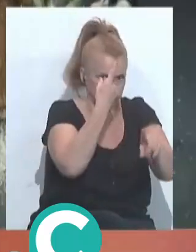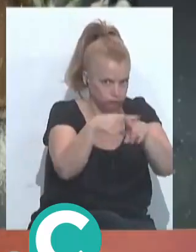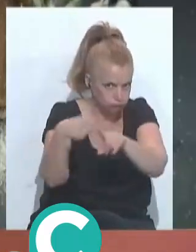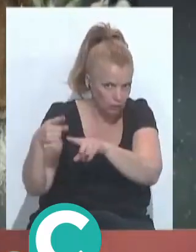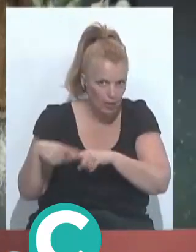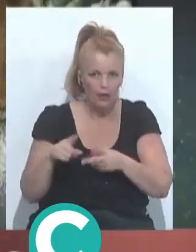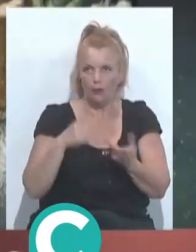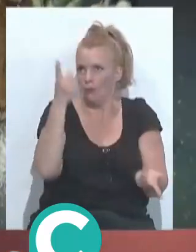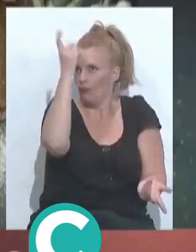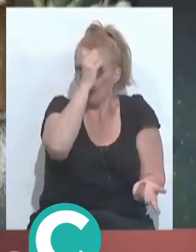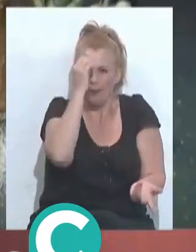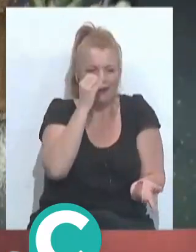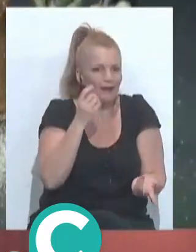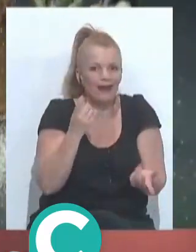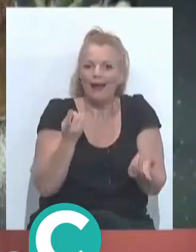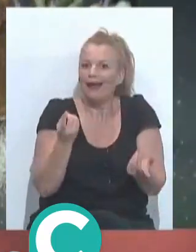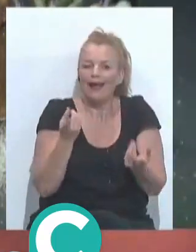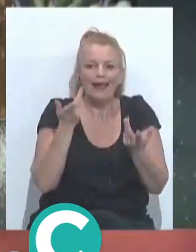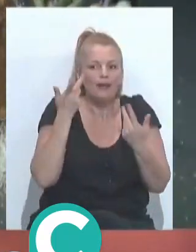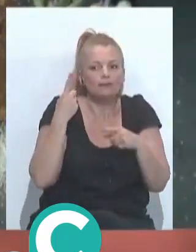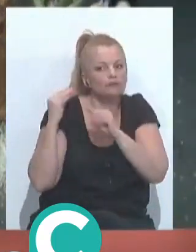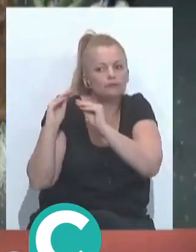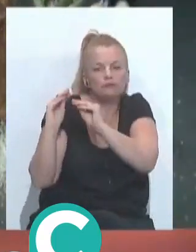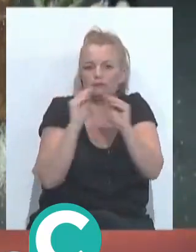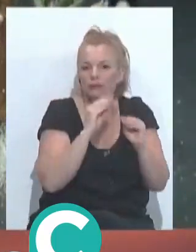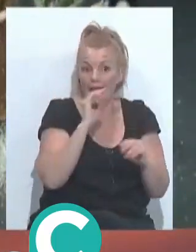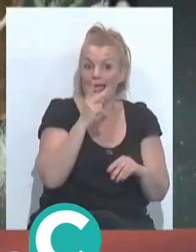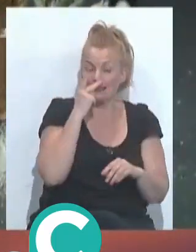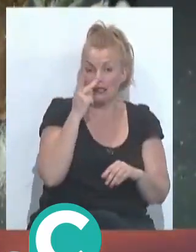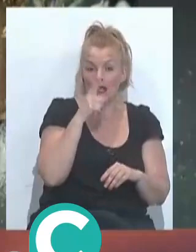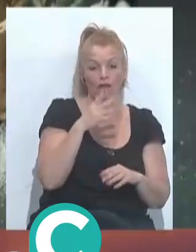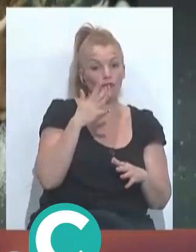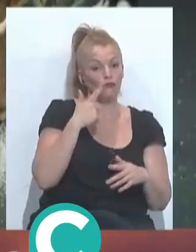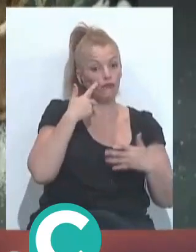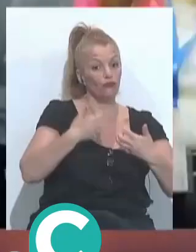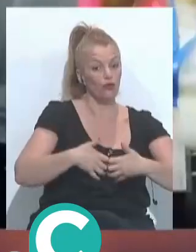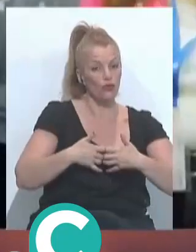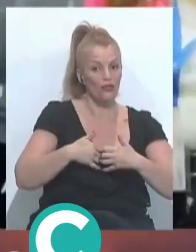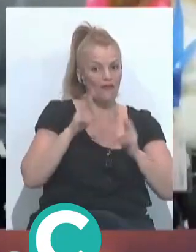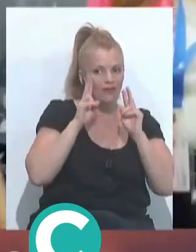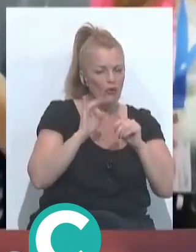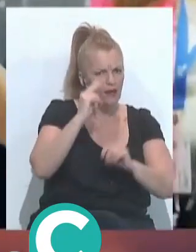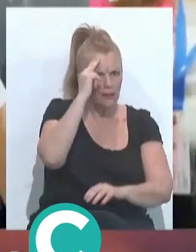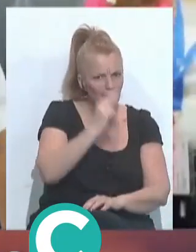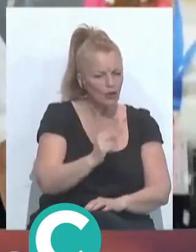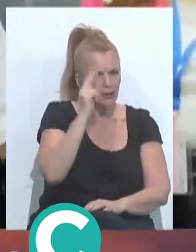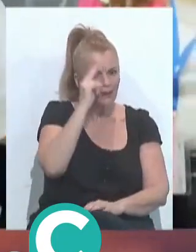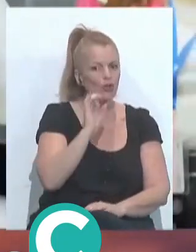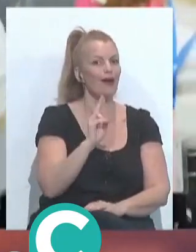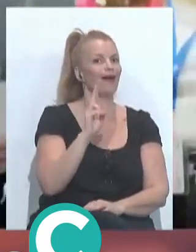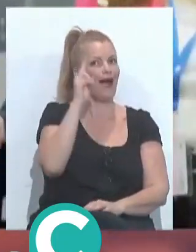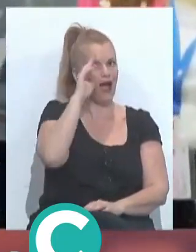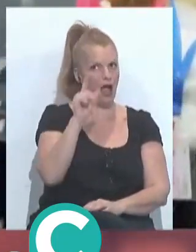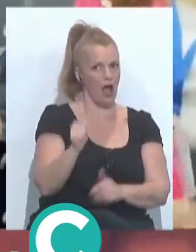un pensamiento, una mochila diferente. Yo creo que es interesante, sobre todo porque esa función, lo que te digo, viéndola siempre desde el respeto y sobre todo el respeto al